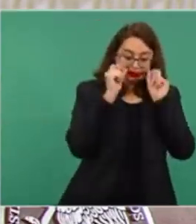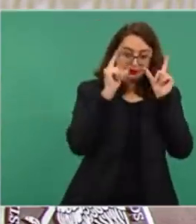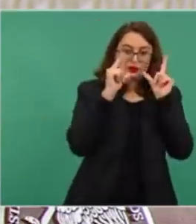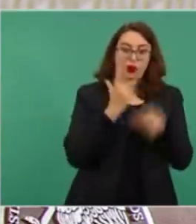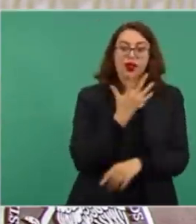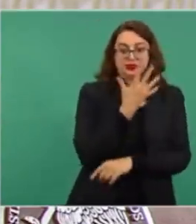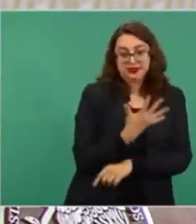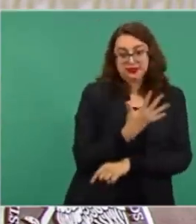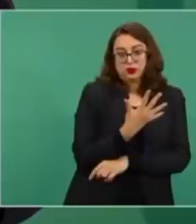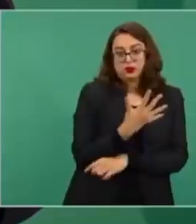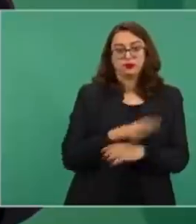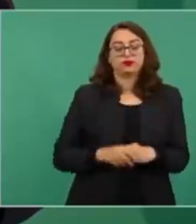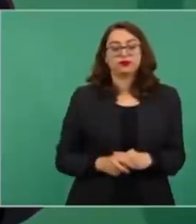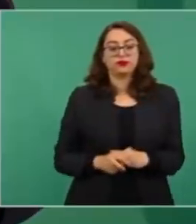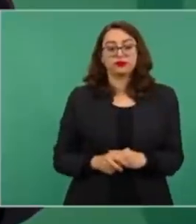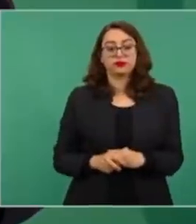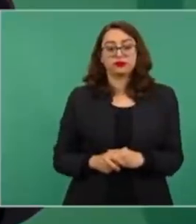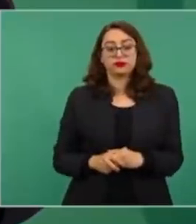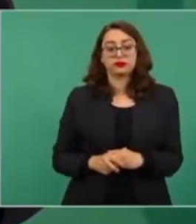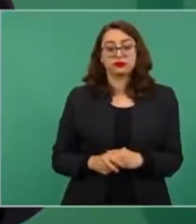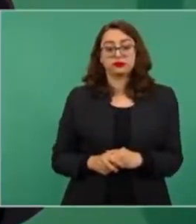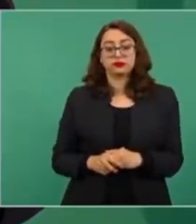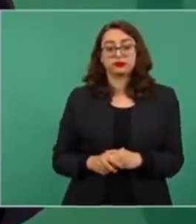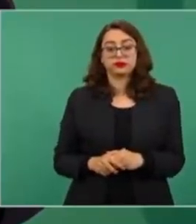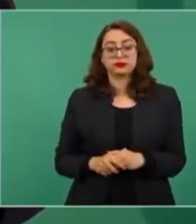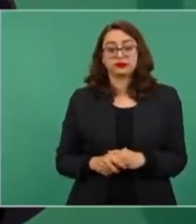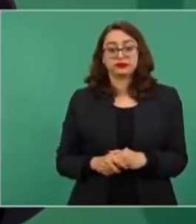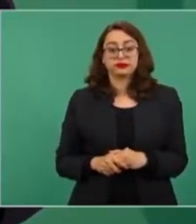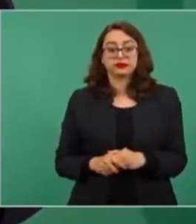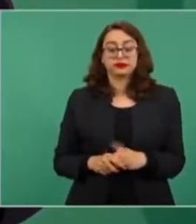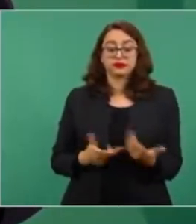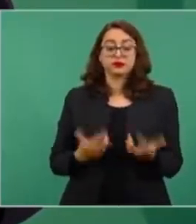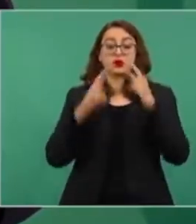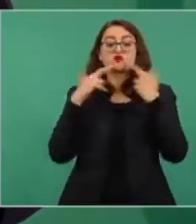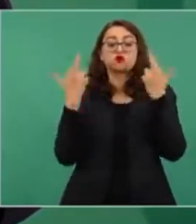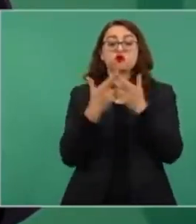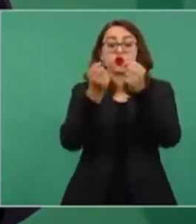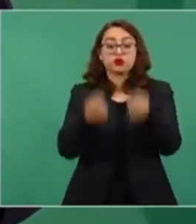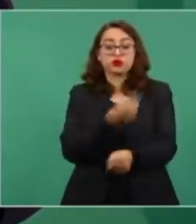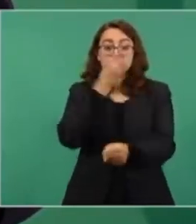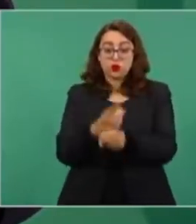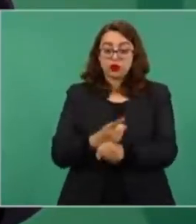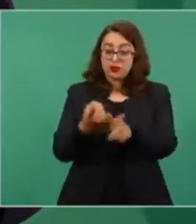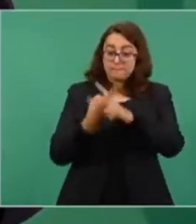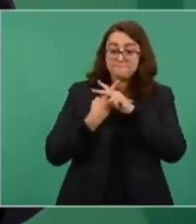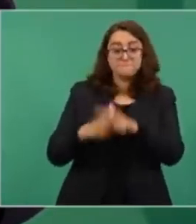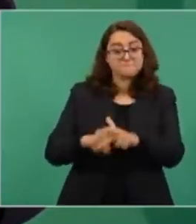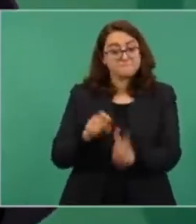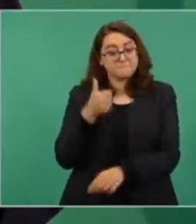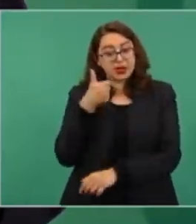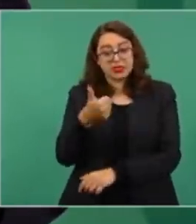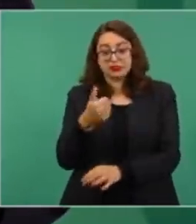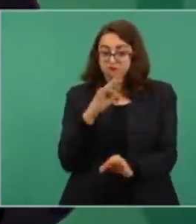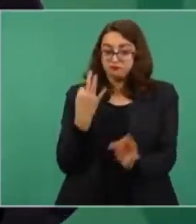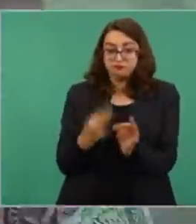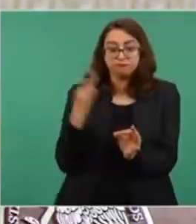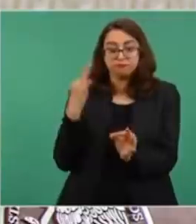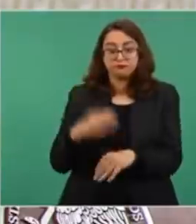cinco para estar a las seis en la reunión de Gabinete de Seguridad. Entonces,